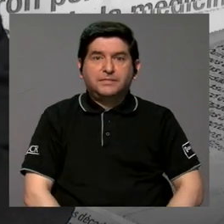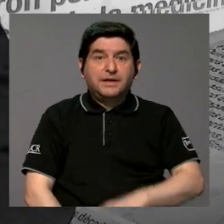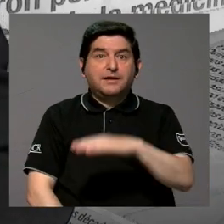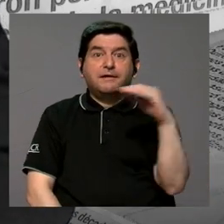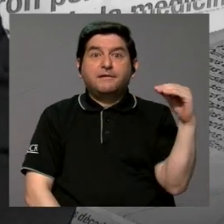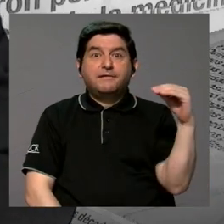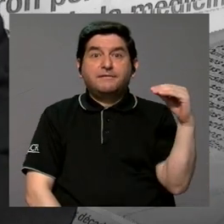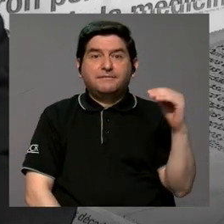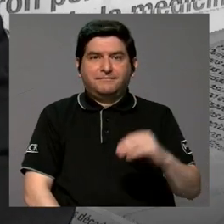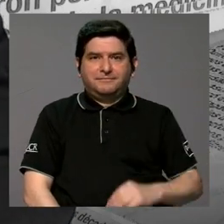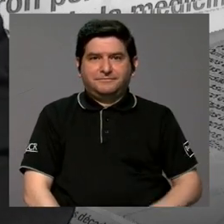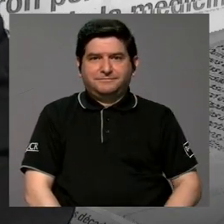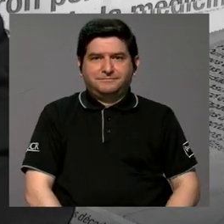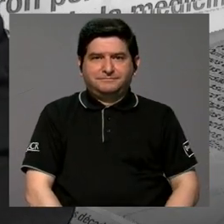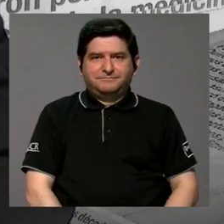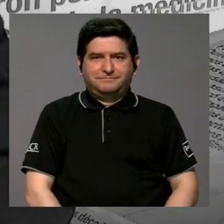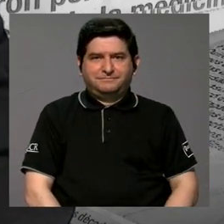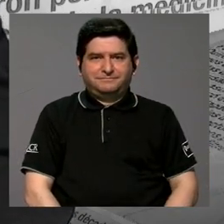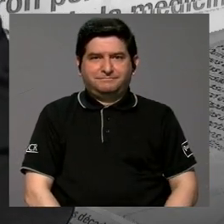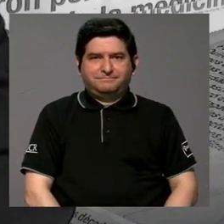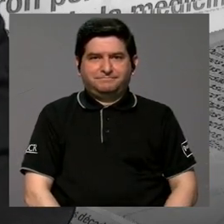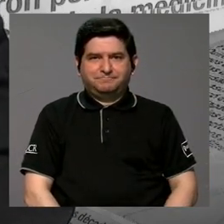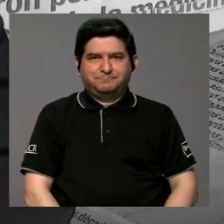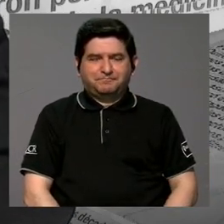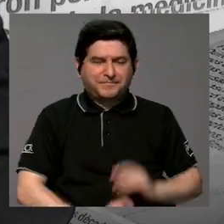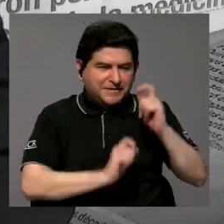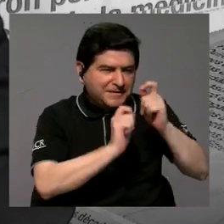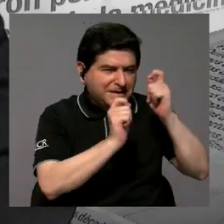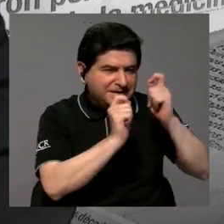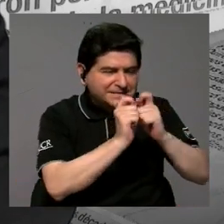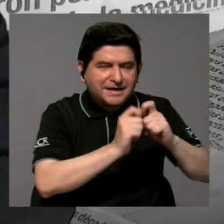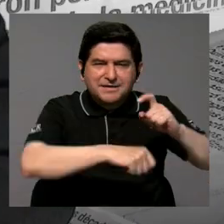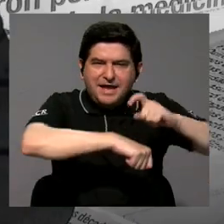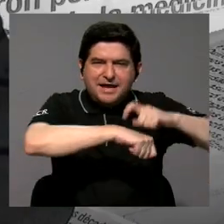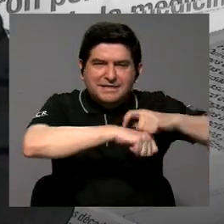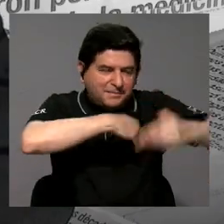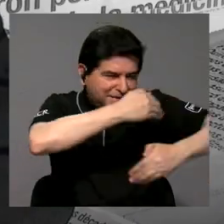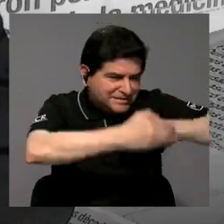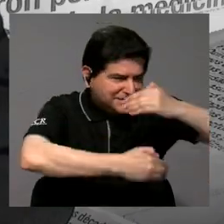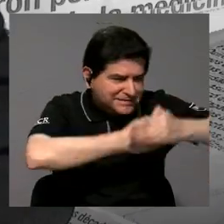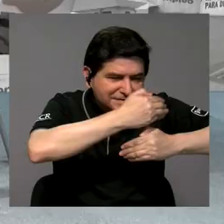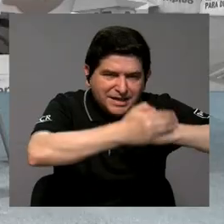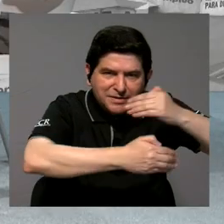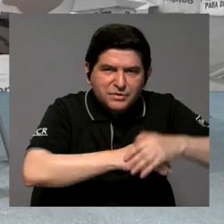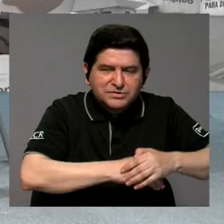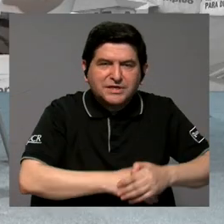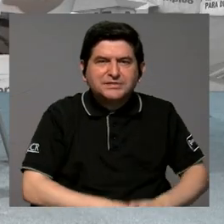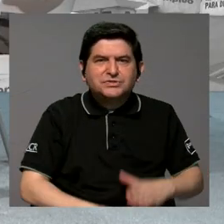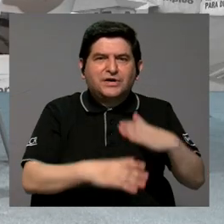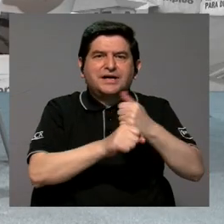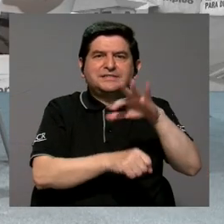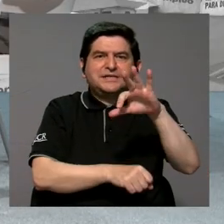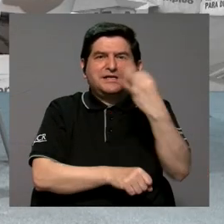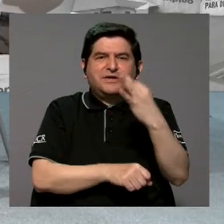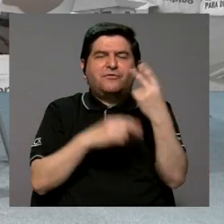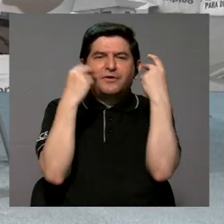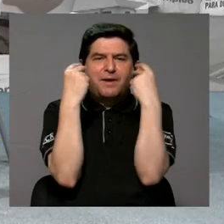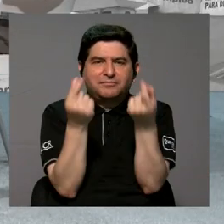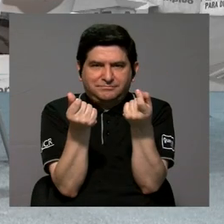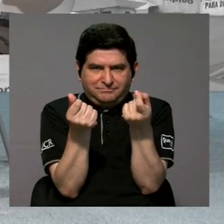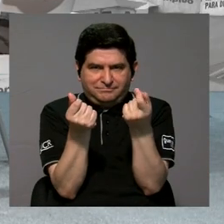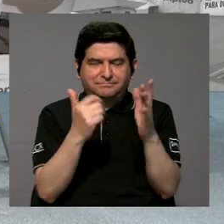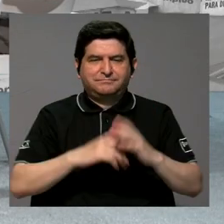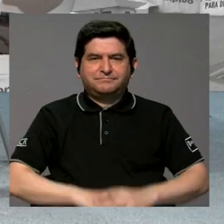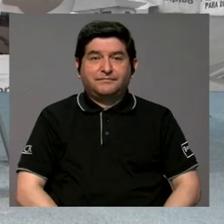que algunas de las de las específicas etapas que tiene el procedimiento se haga pero de una manera lo más